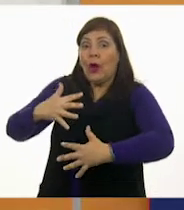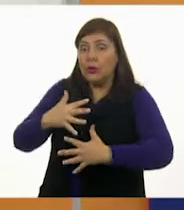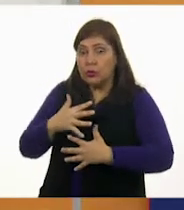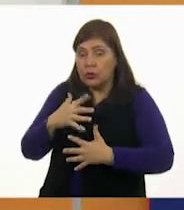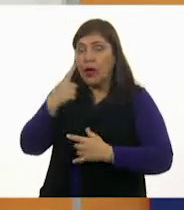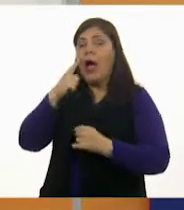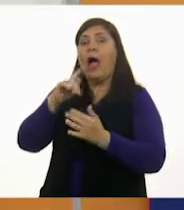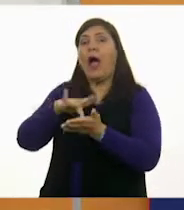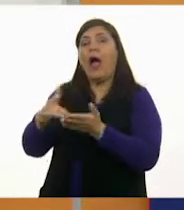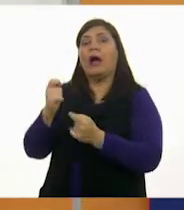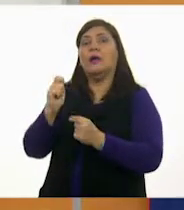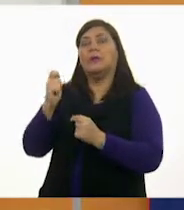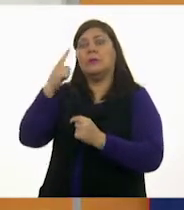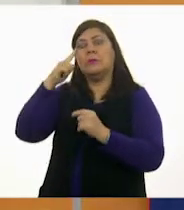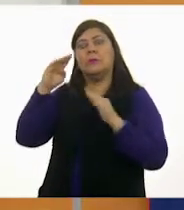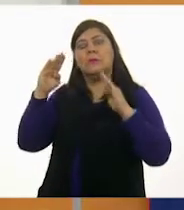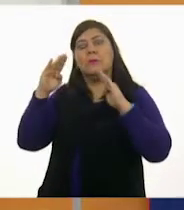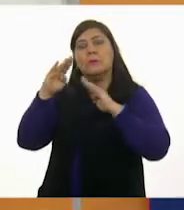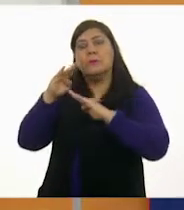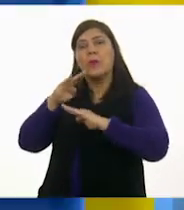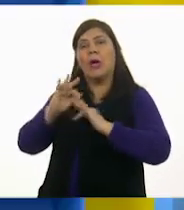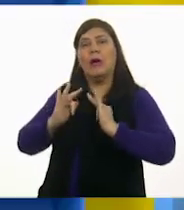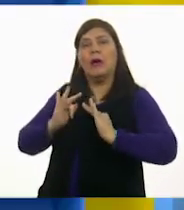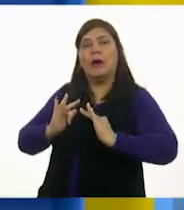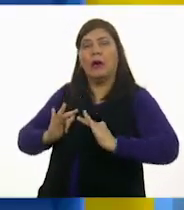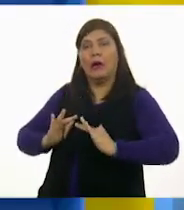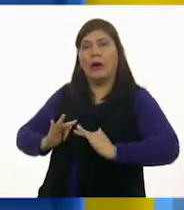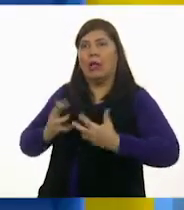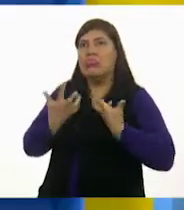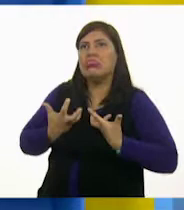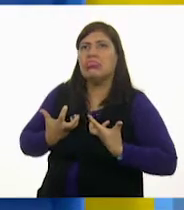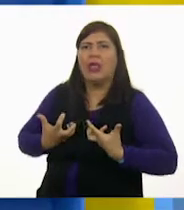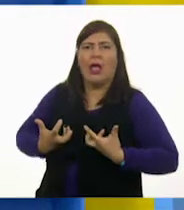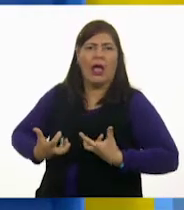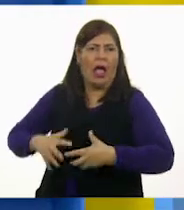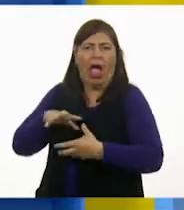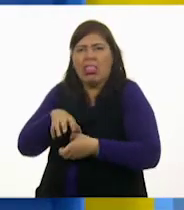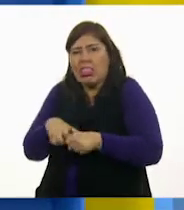salir de ese estado aflictivo en el que te encuentras. Respira.